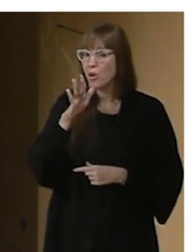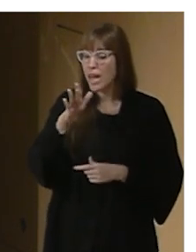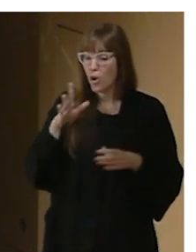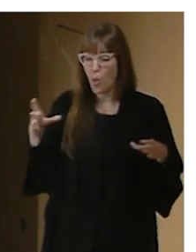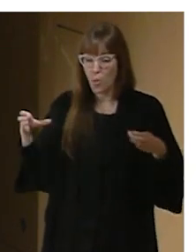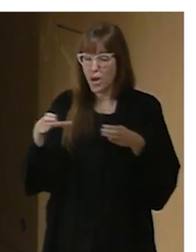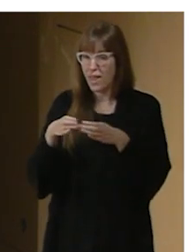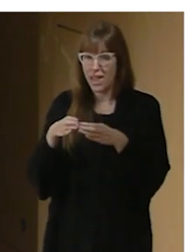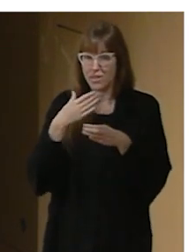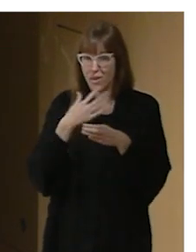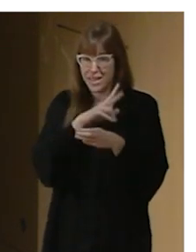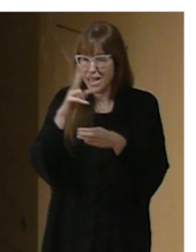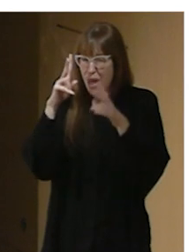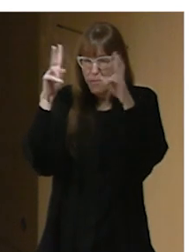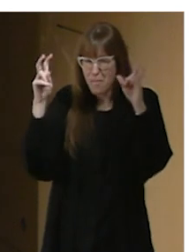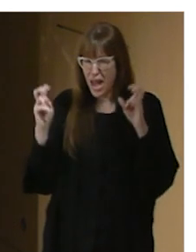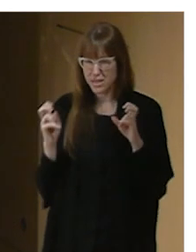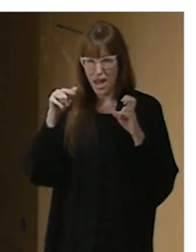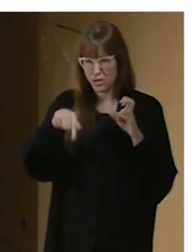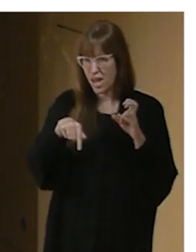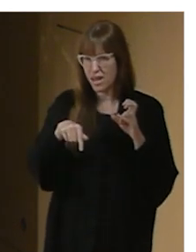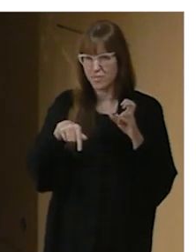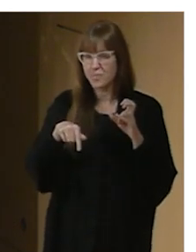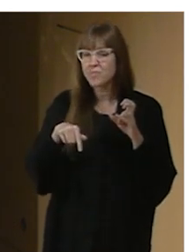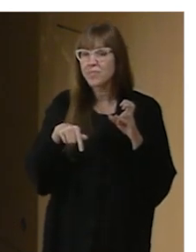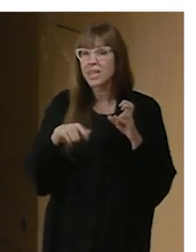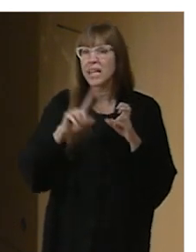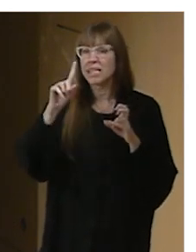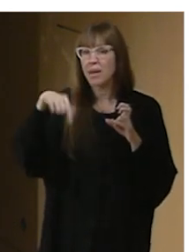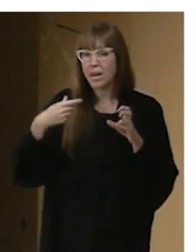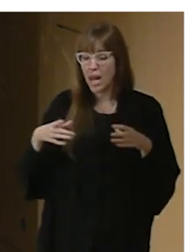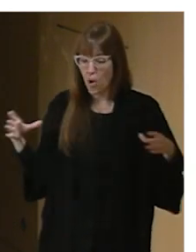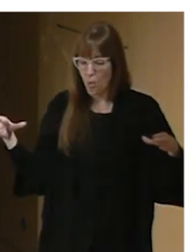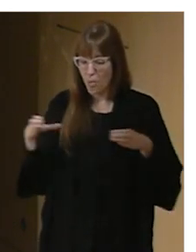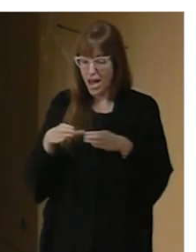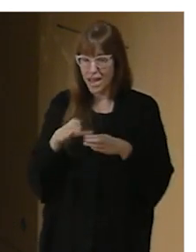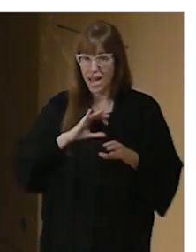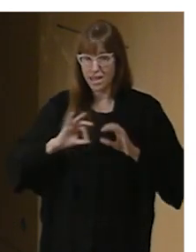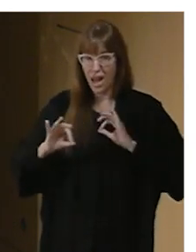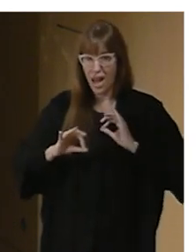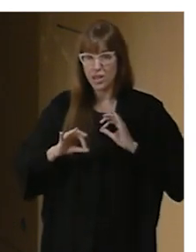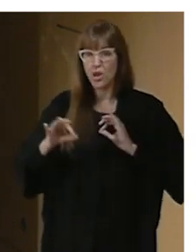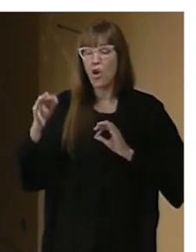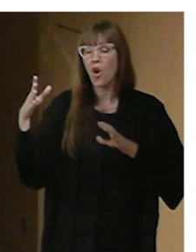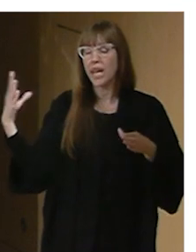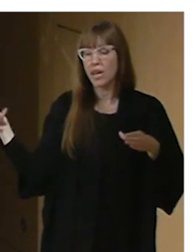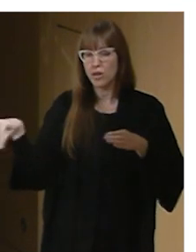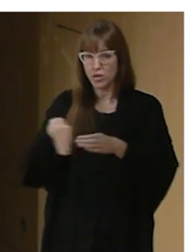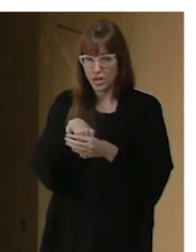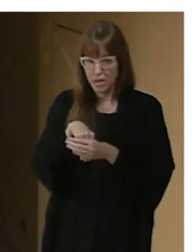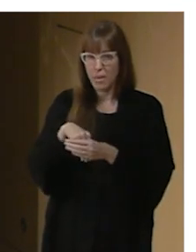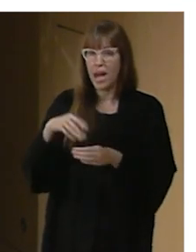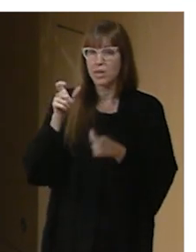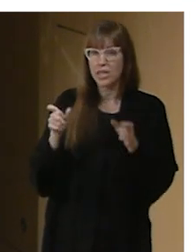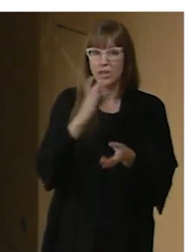en la que se encuentran tienen una compañía inclusiva con personas con discapacidad y sin discapacidad